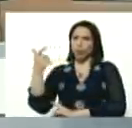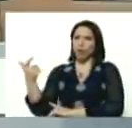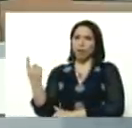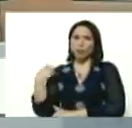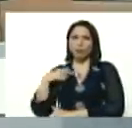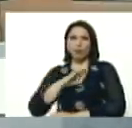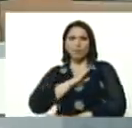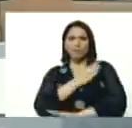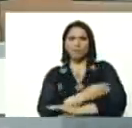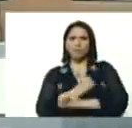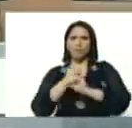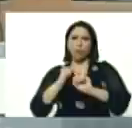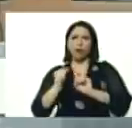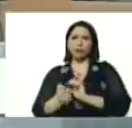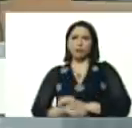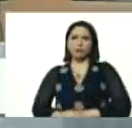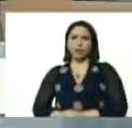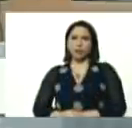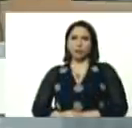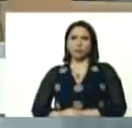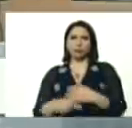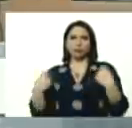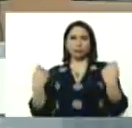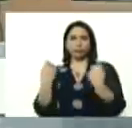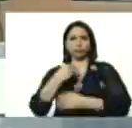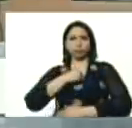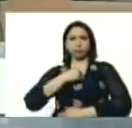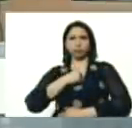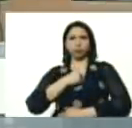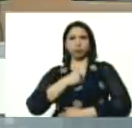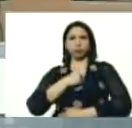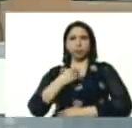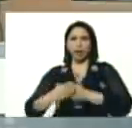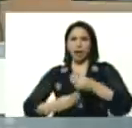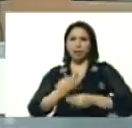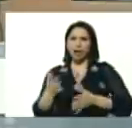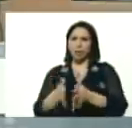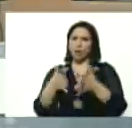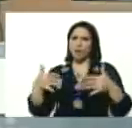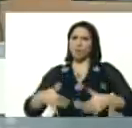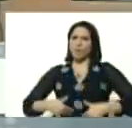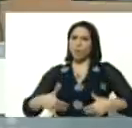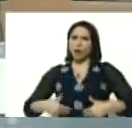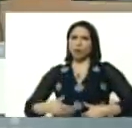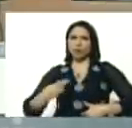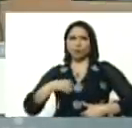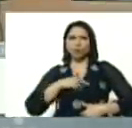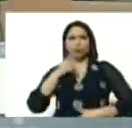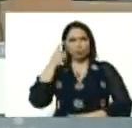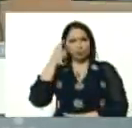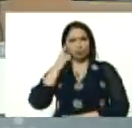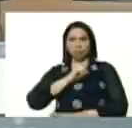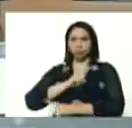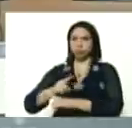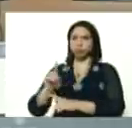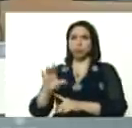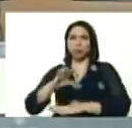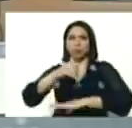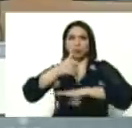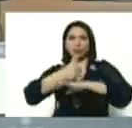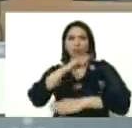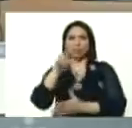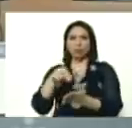tiene la fuerza, y raíz popular, hagamos ese esfuerzo, yo sé, que esa es la orientación, de la dirección nacional,